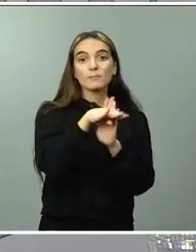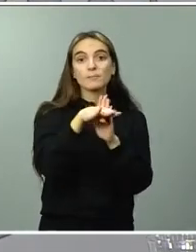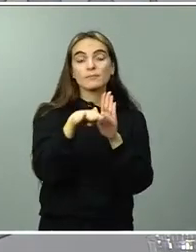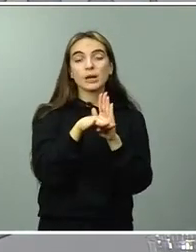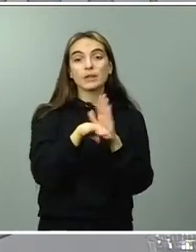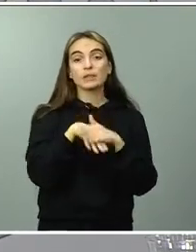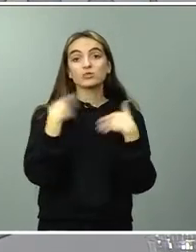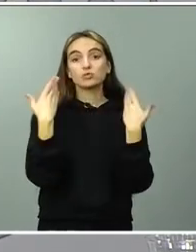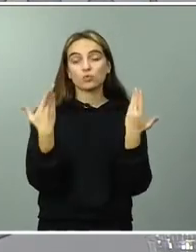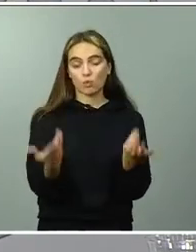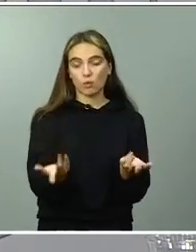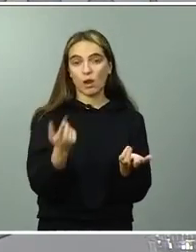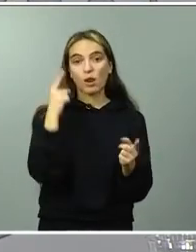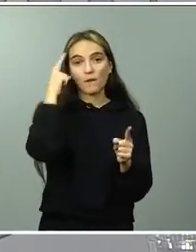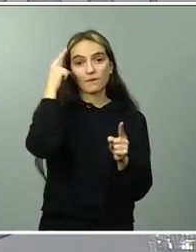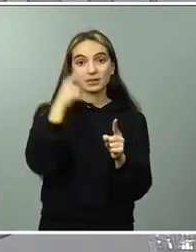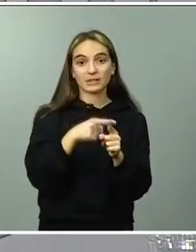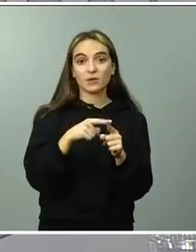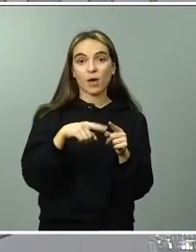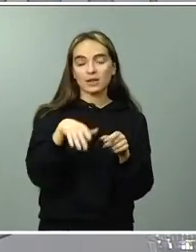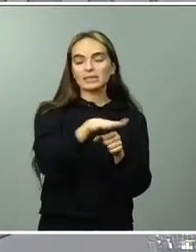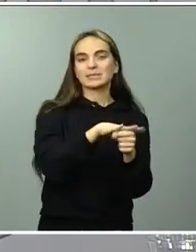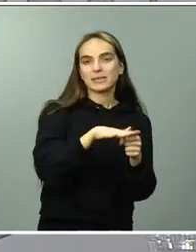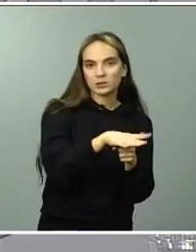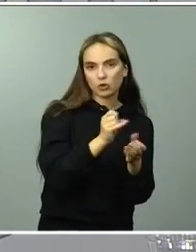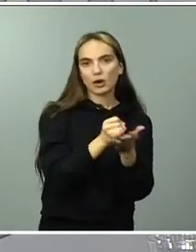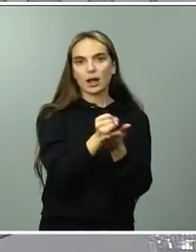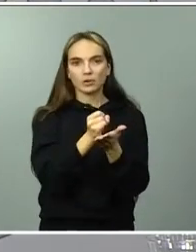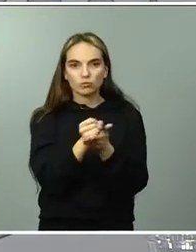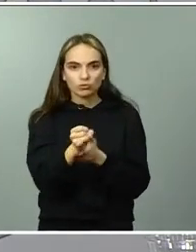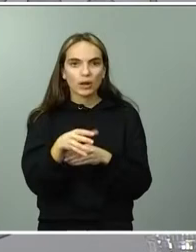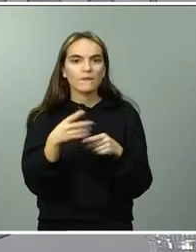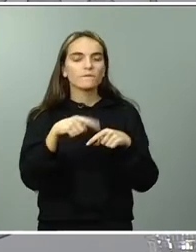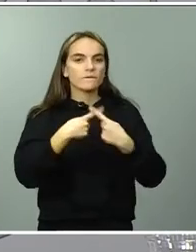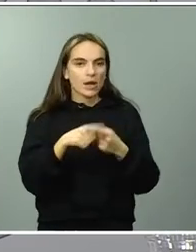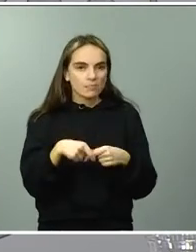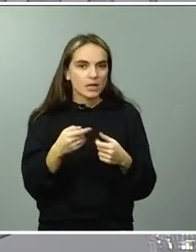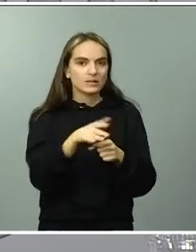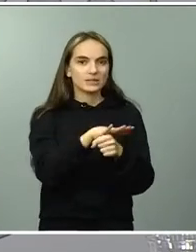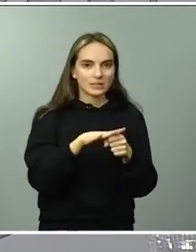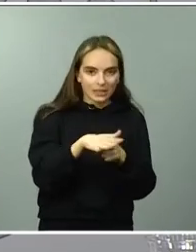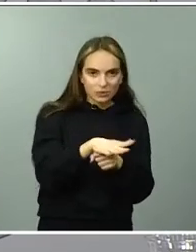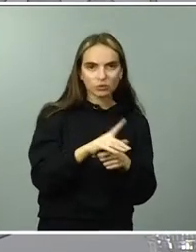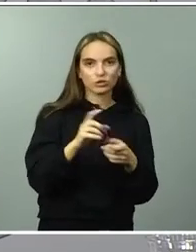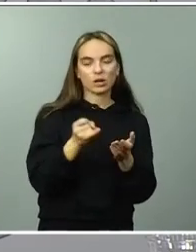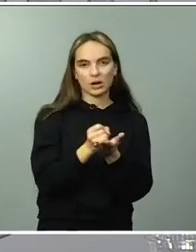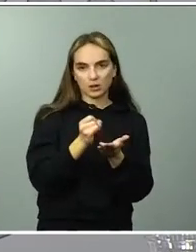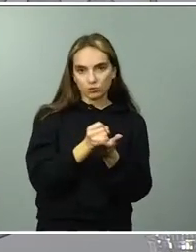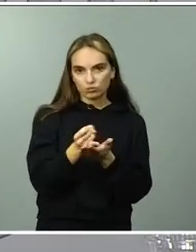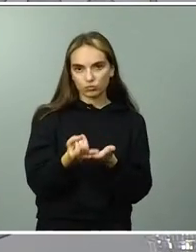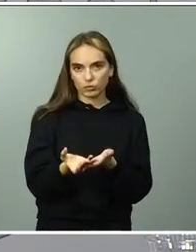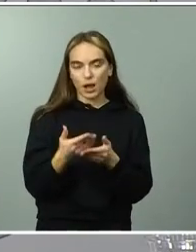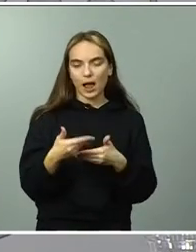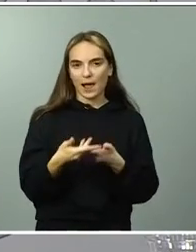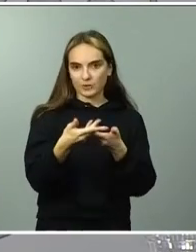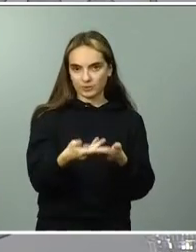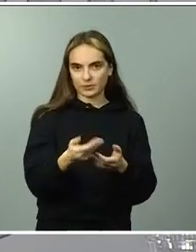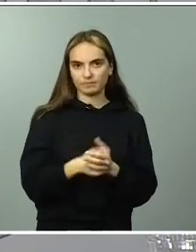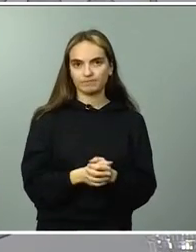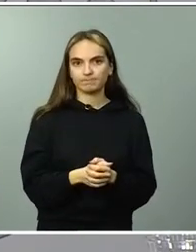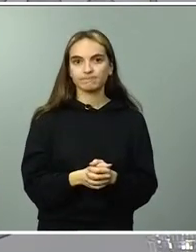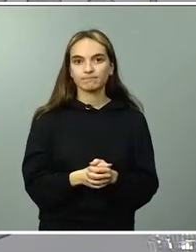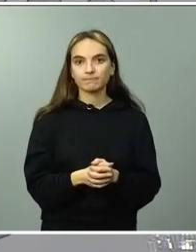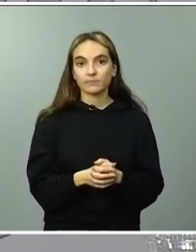dificultad que también tiene una parte importante de raíz. El problema tiene una parte importante también en este conflicto